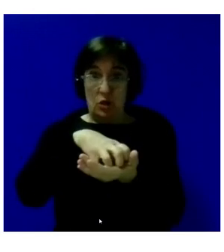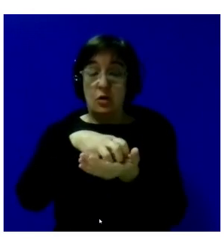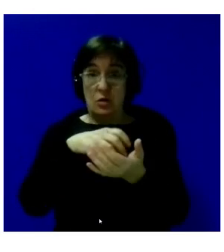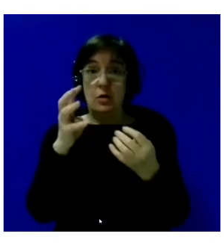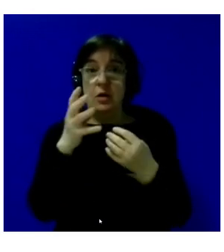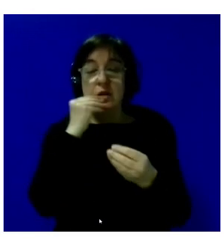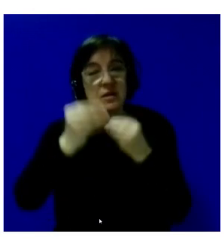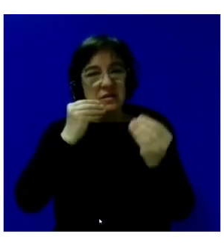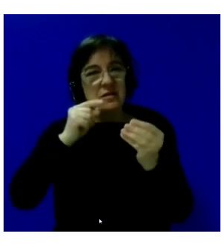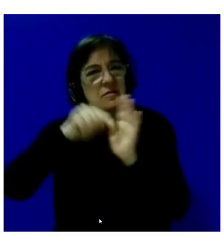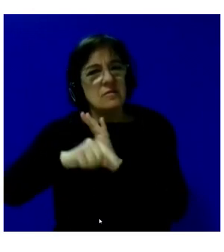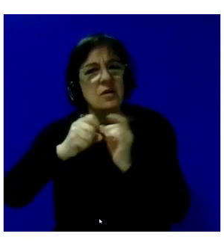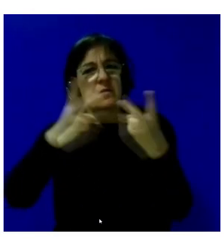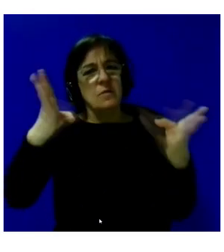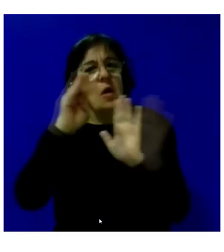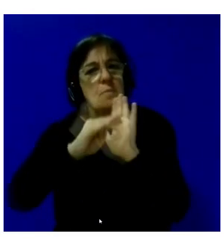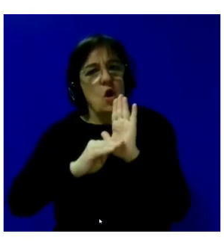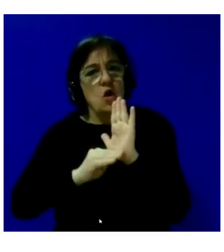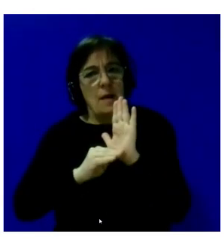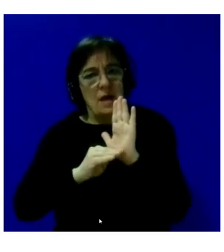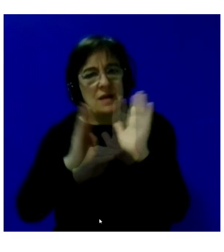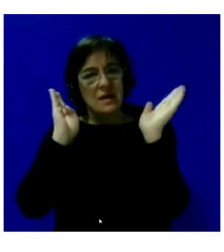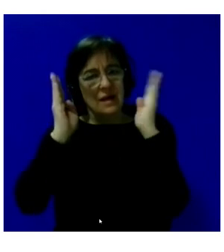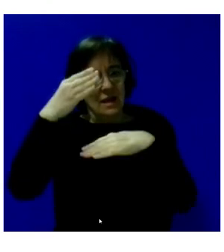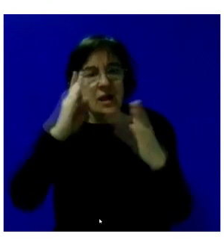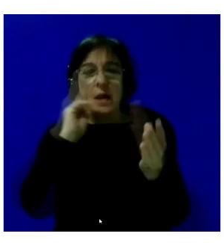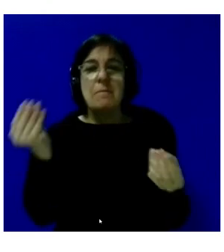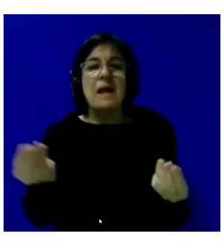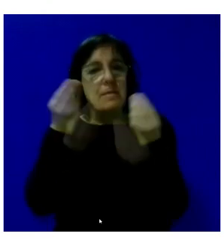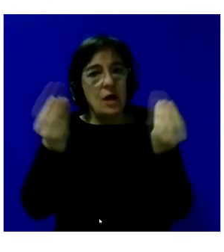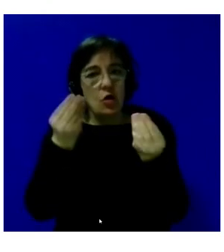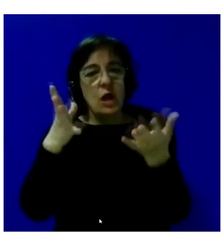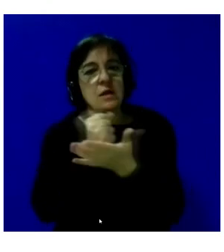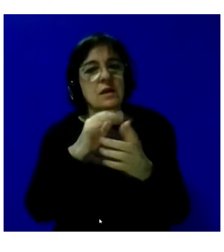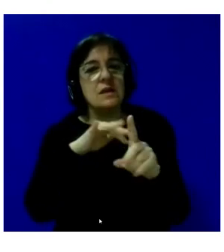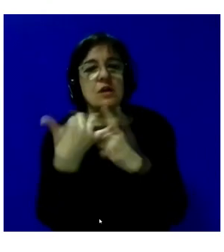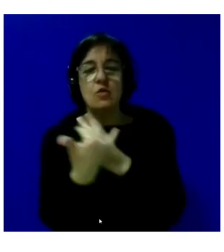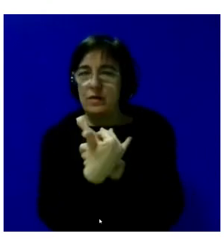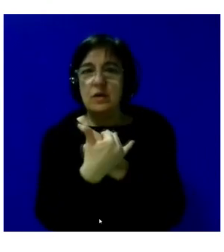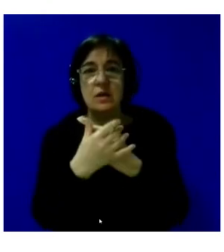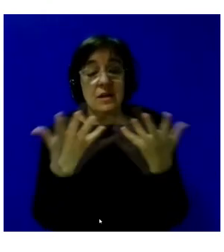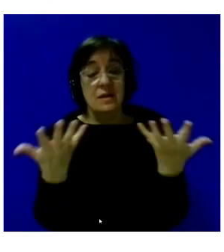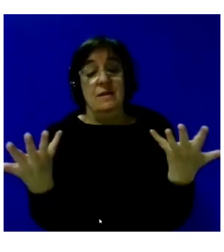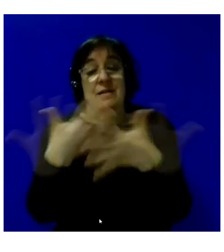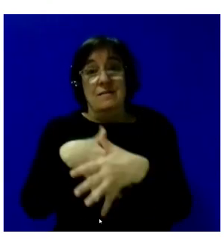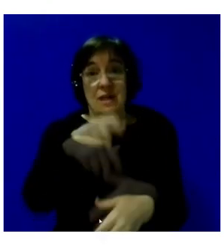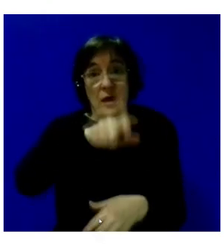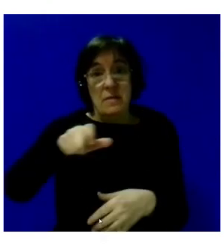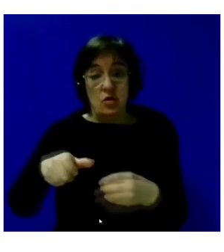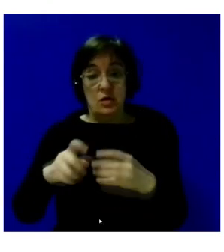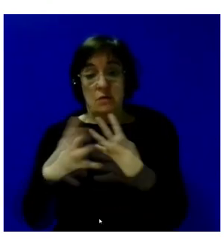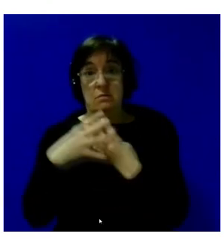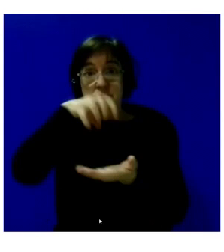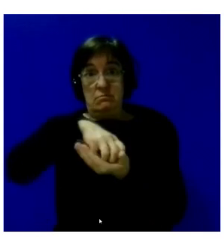venimos desarrollando un buen número de programas de tratamiento para mejorar todas las circunstancias que confluyen en las personas que están en